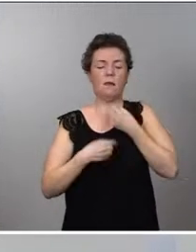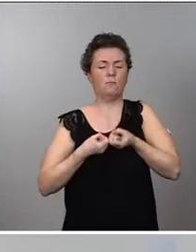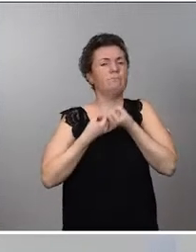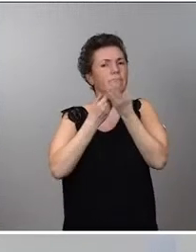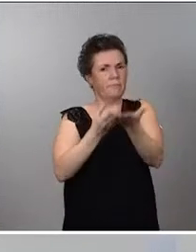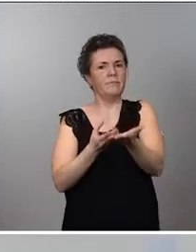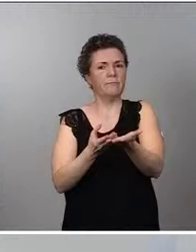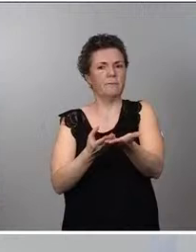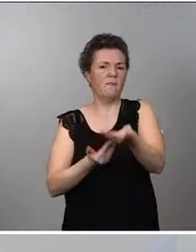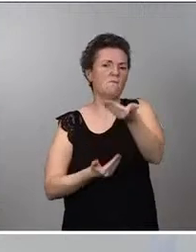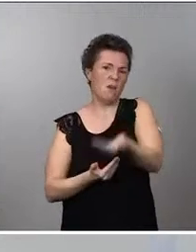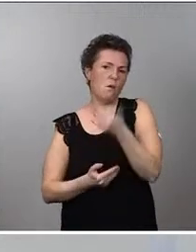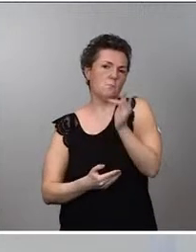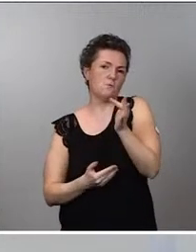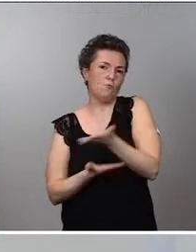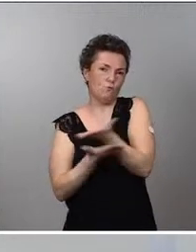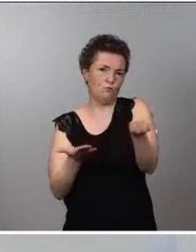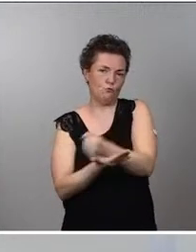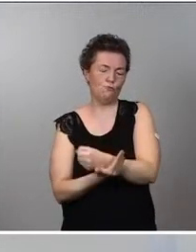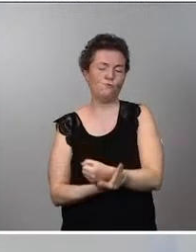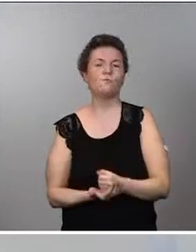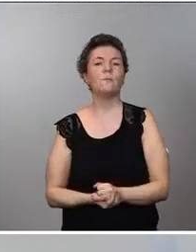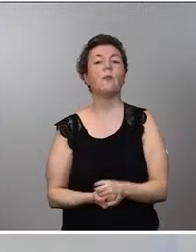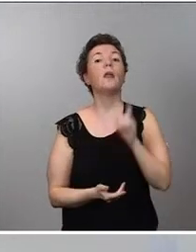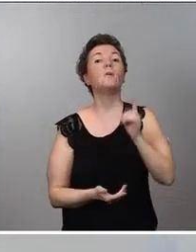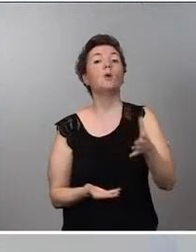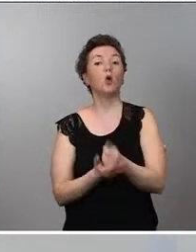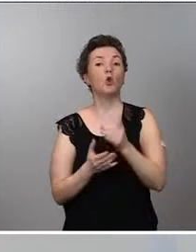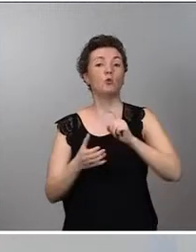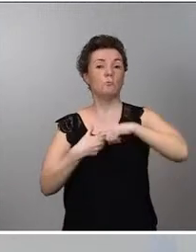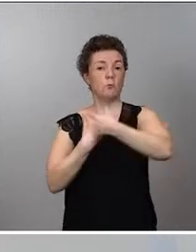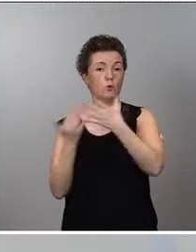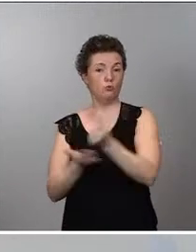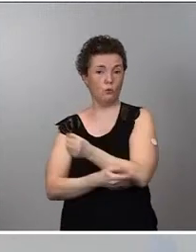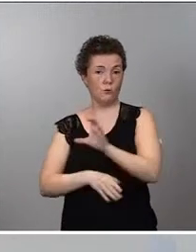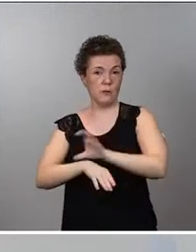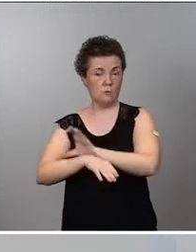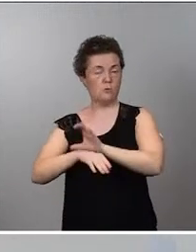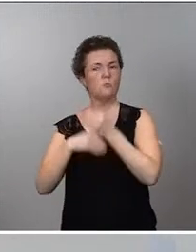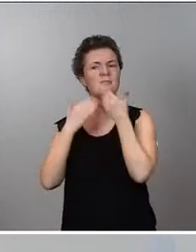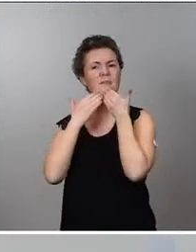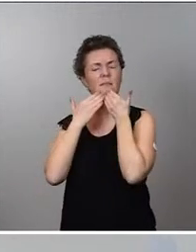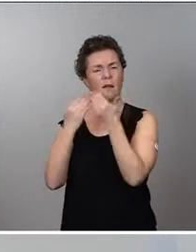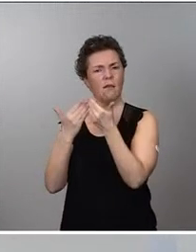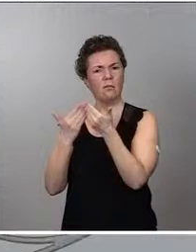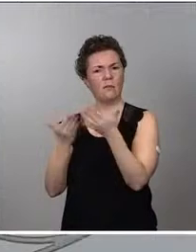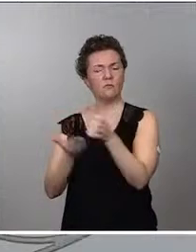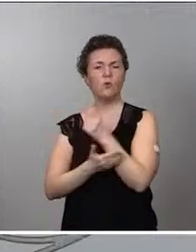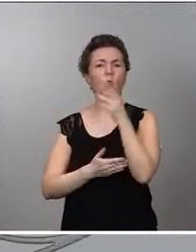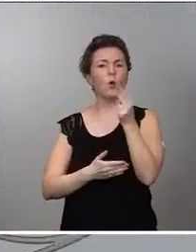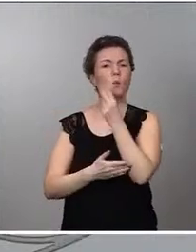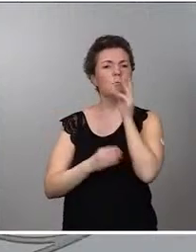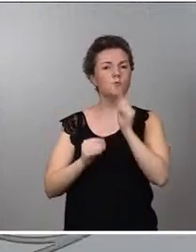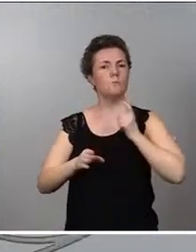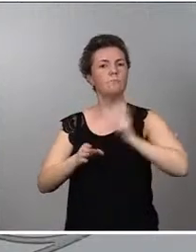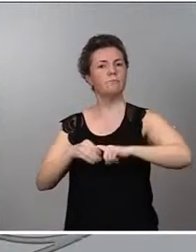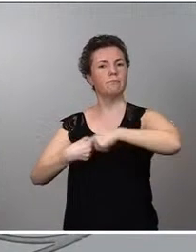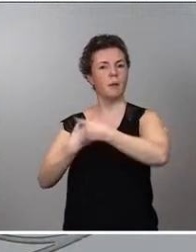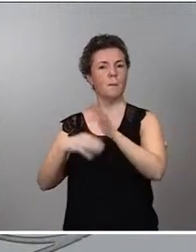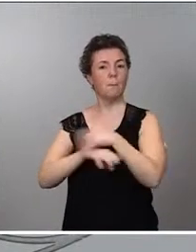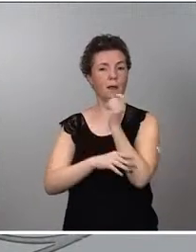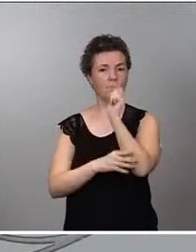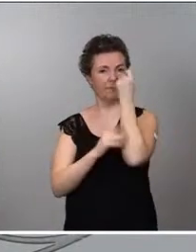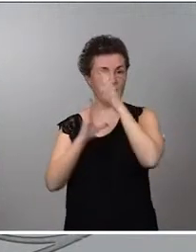valorar con todos ustedes y también con todos los miembros del consejo al que les haya agradecido el compromiso y la implicación para poder haber alcanzado